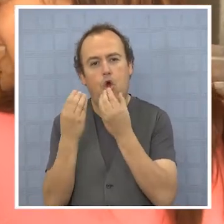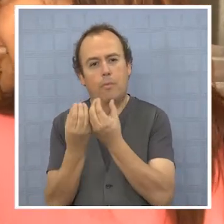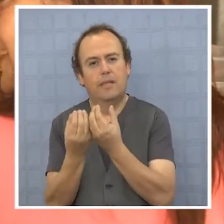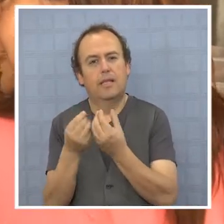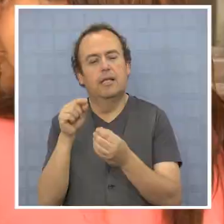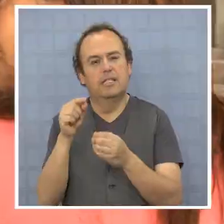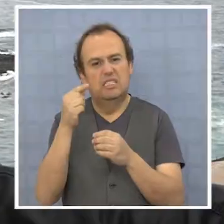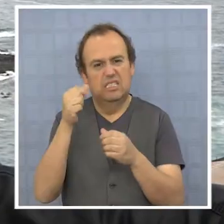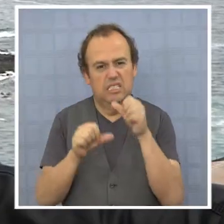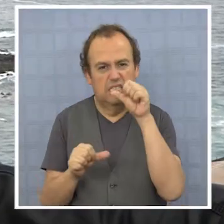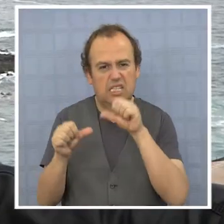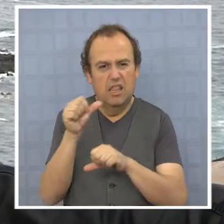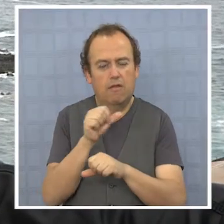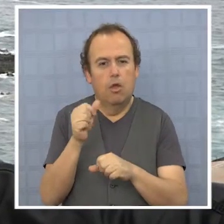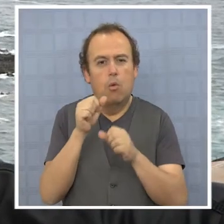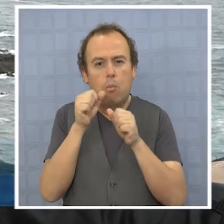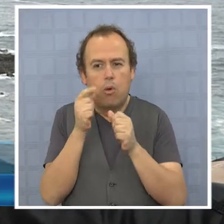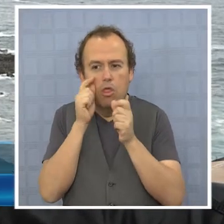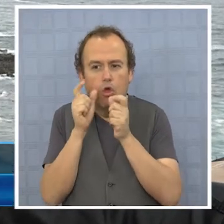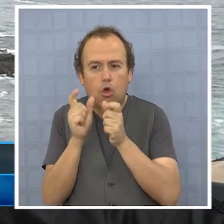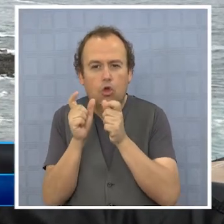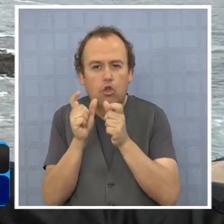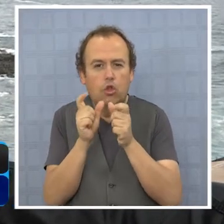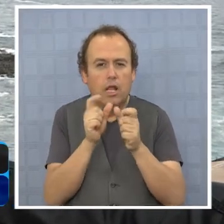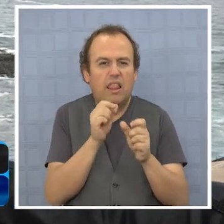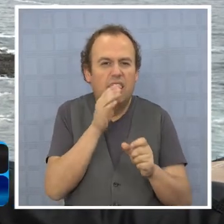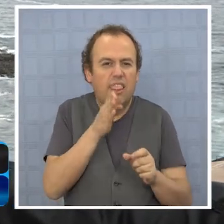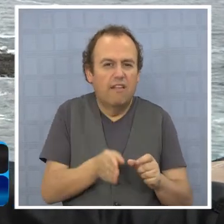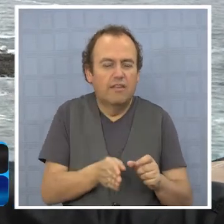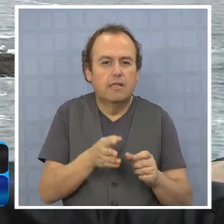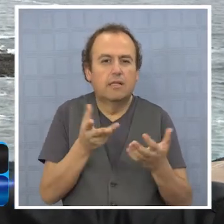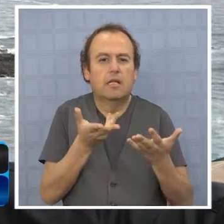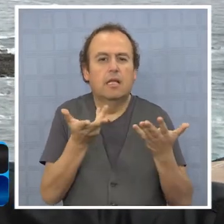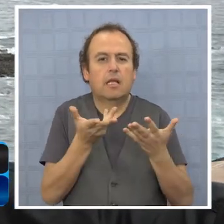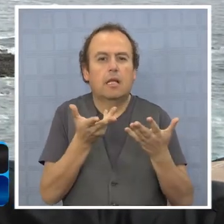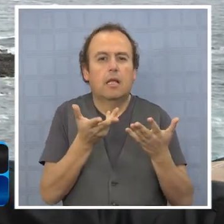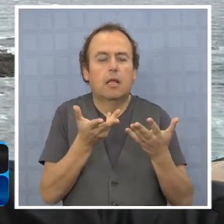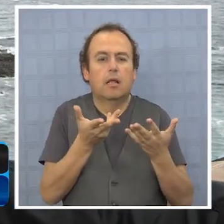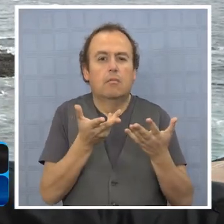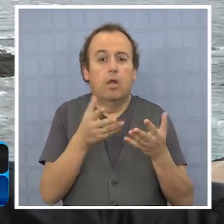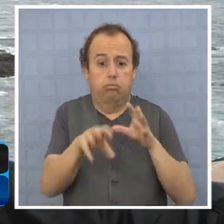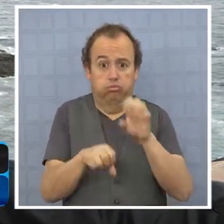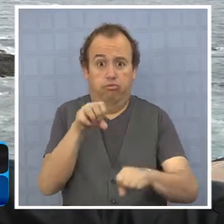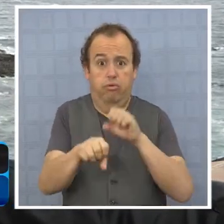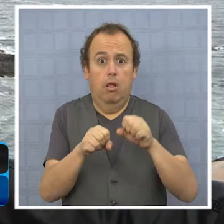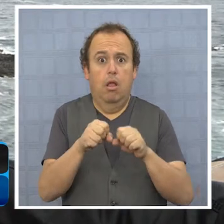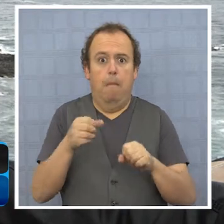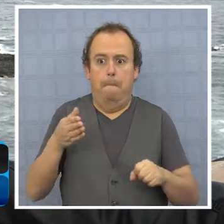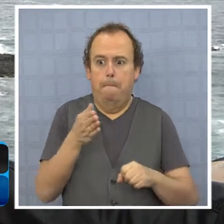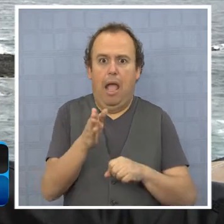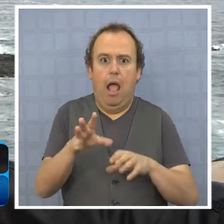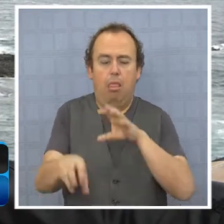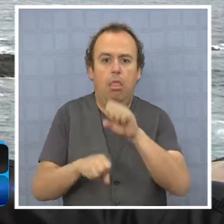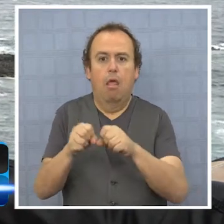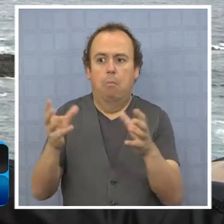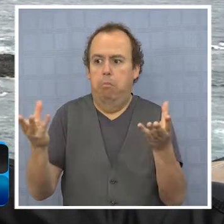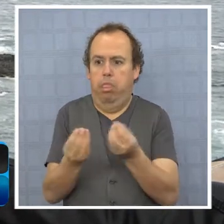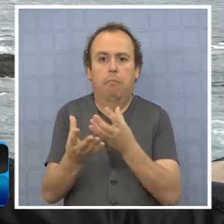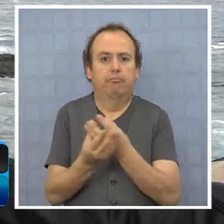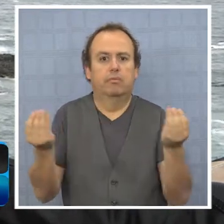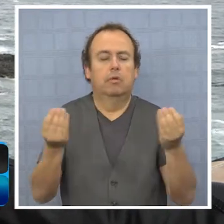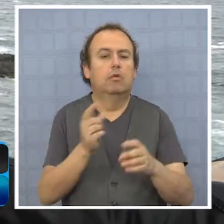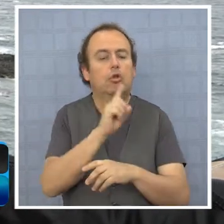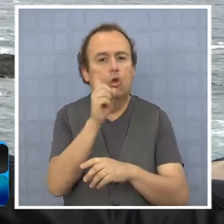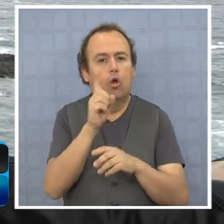porque se les dé autonomía. O sea, que la decisión que toman los comités científicos respecto de cuánto pescar, cómo pescar, dónde